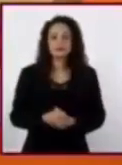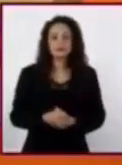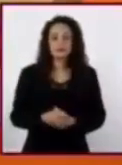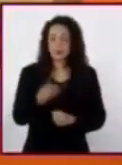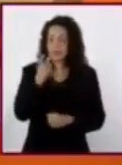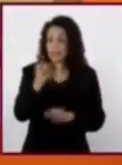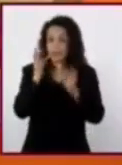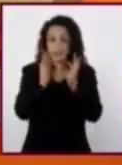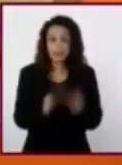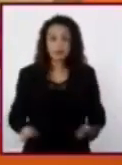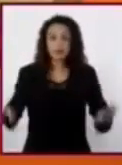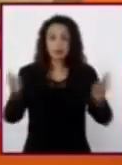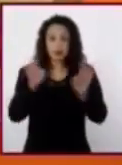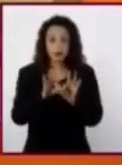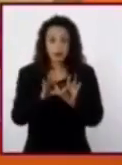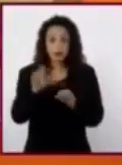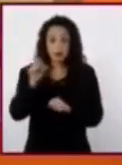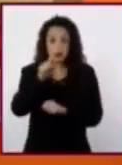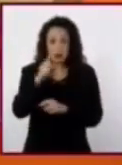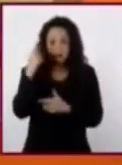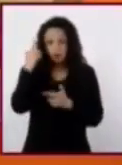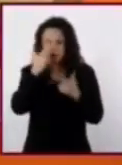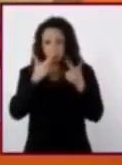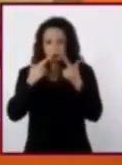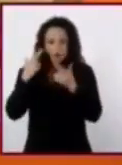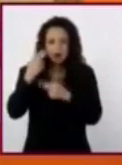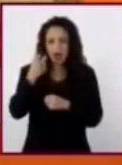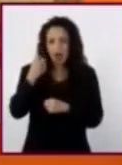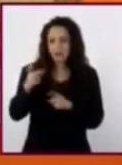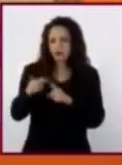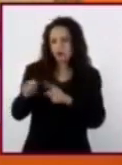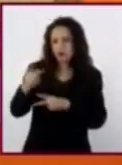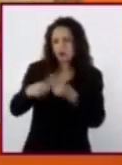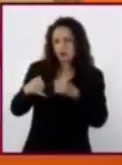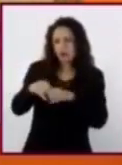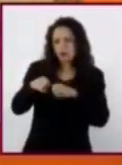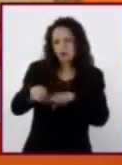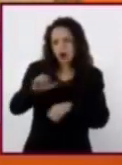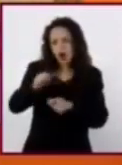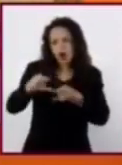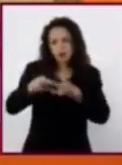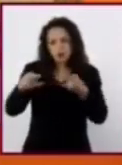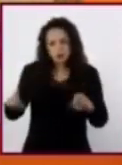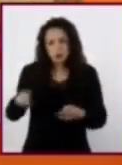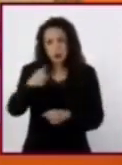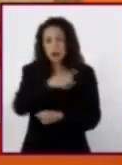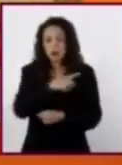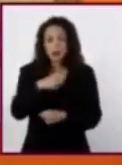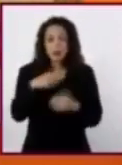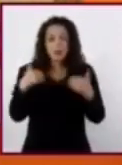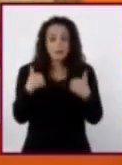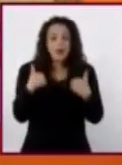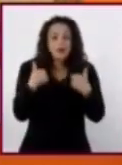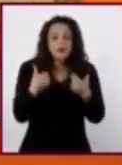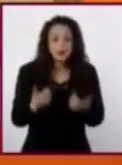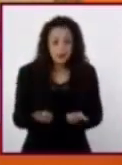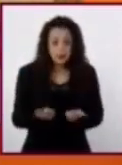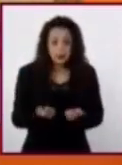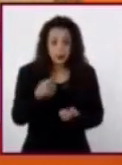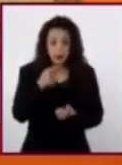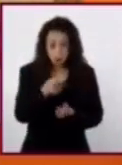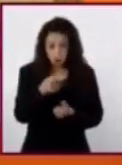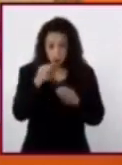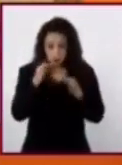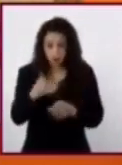importante que durante el análisis de las fuentes históricas tengan presente que la interpretación que hagan